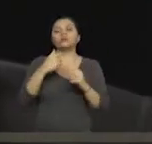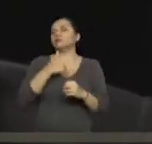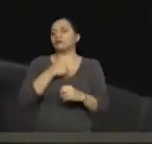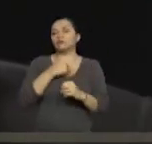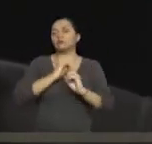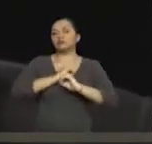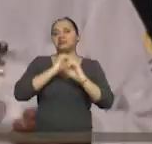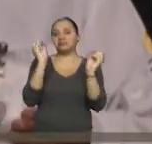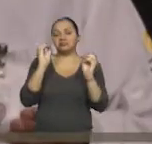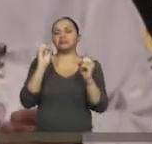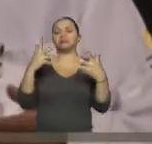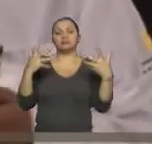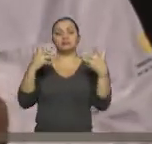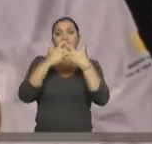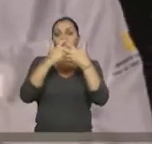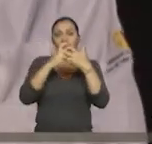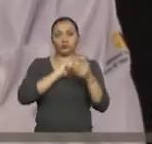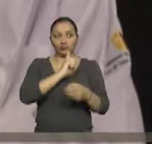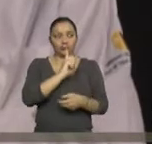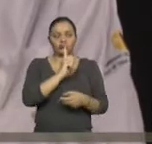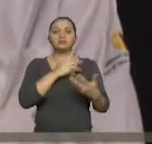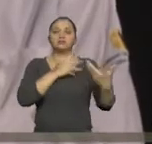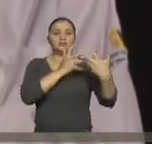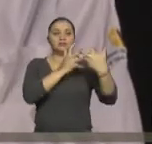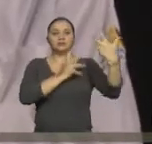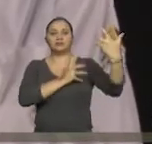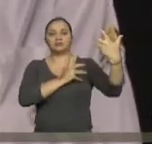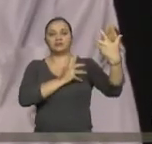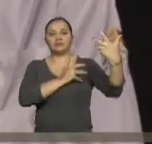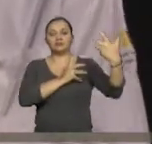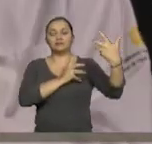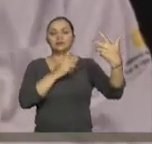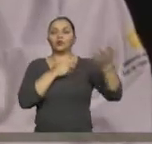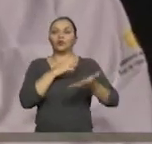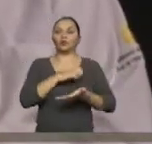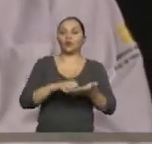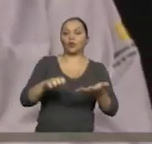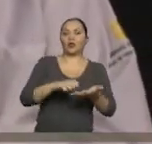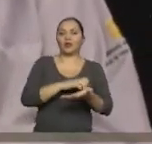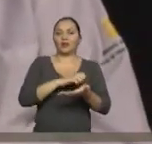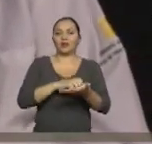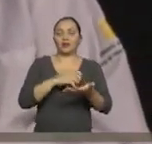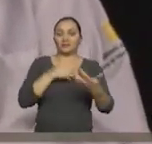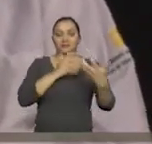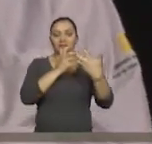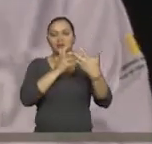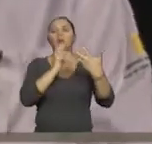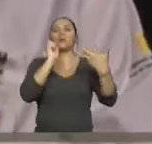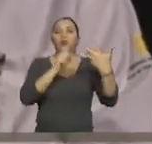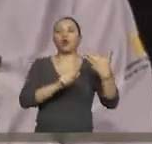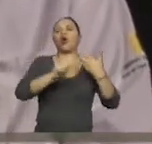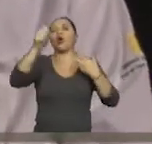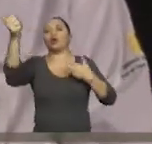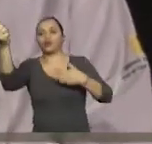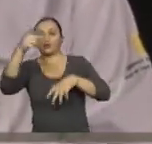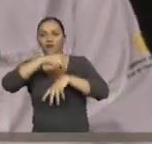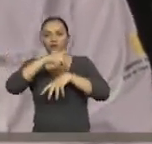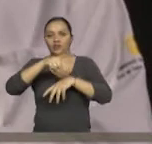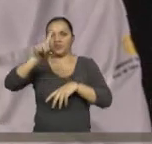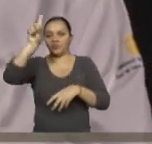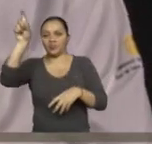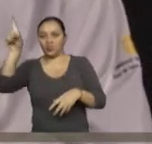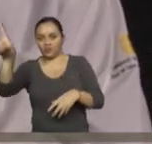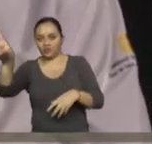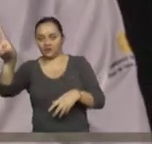no es compatible también. Entonces, tengo el punto de duda que también puedo enviar a otro especialista.